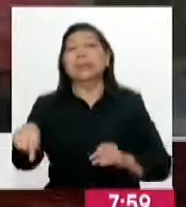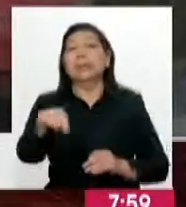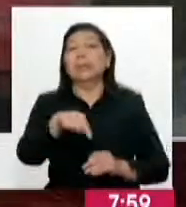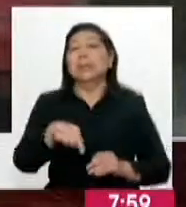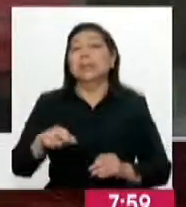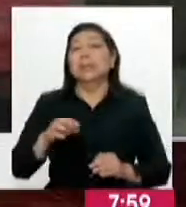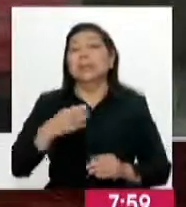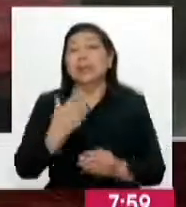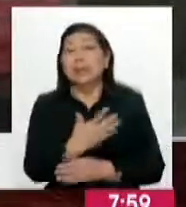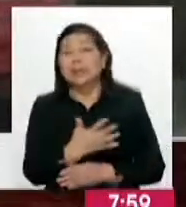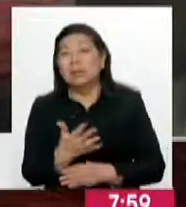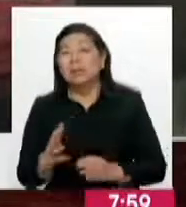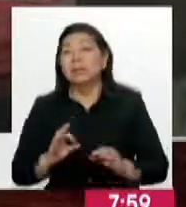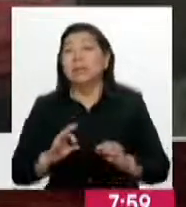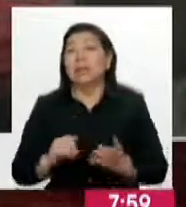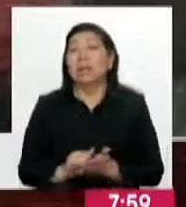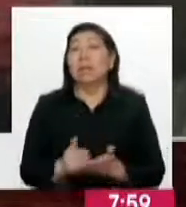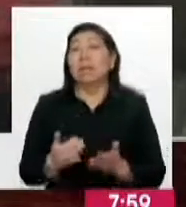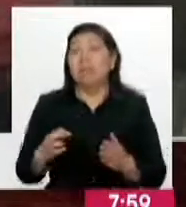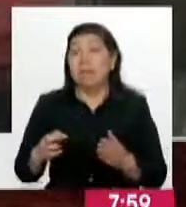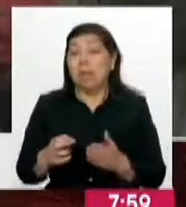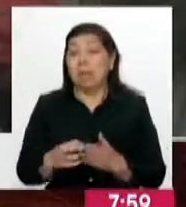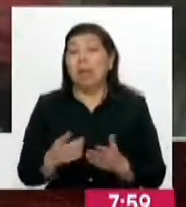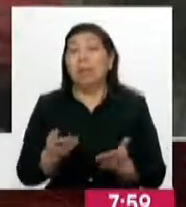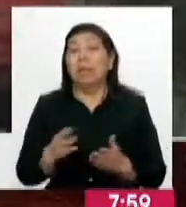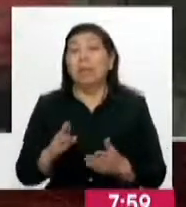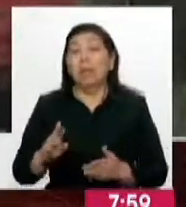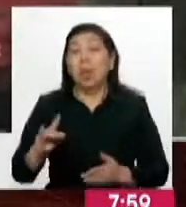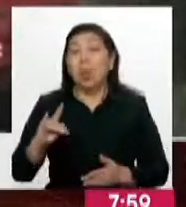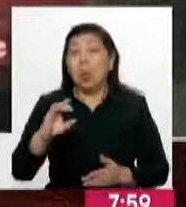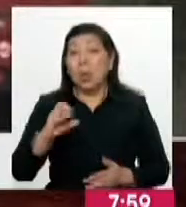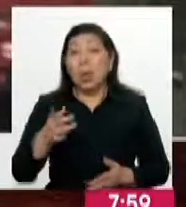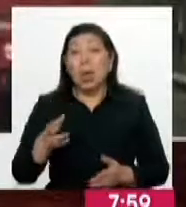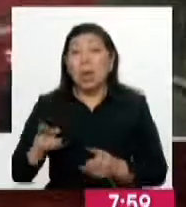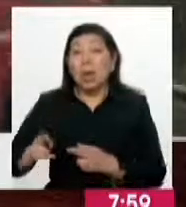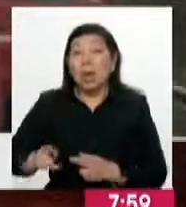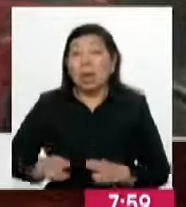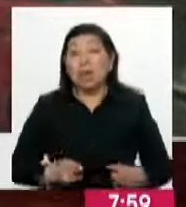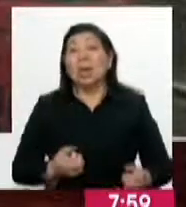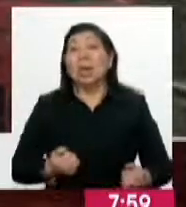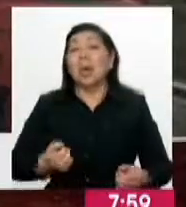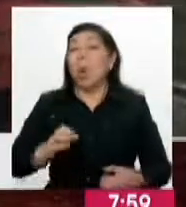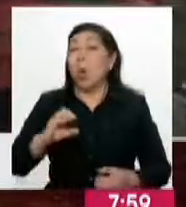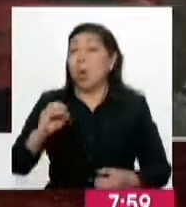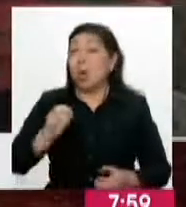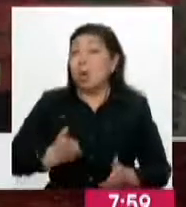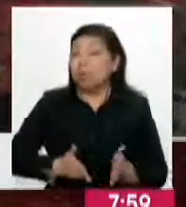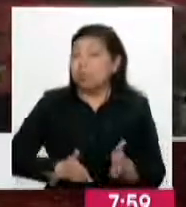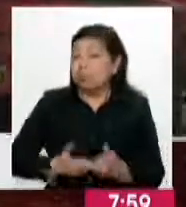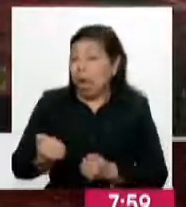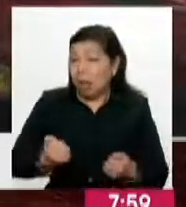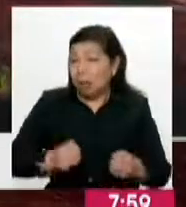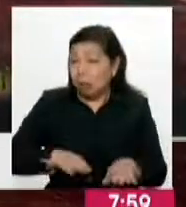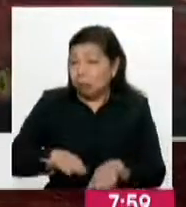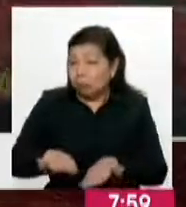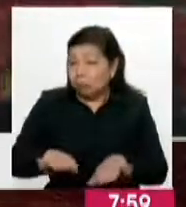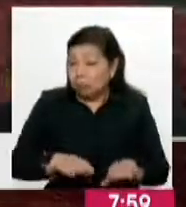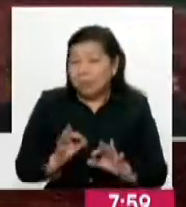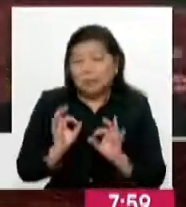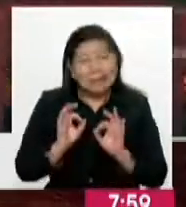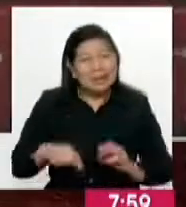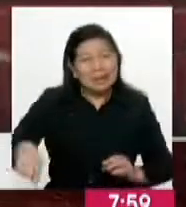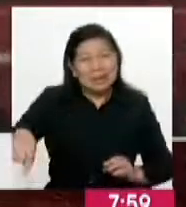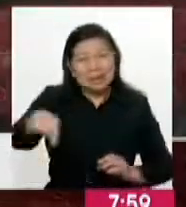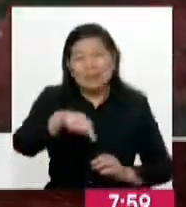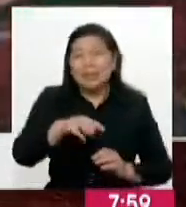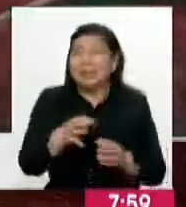de Pasco, igualmente hacia Ucayali, sea por río, por carretera. Entonces, es constante, es